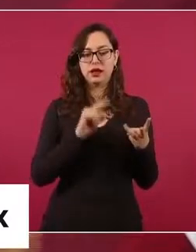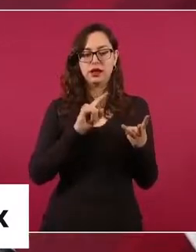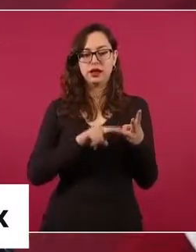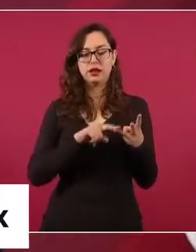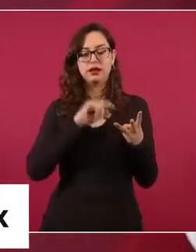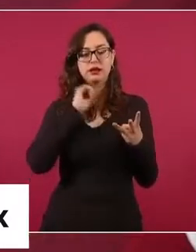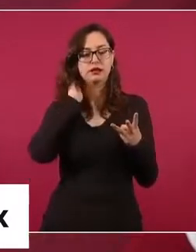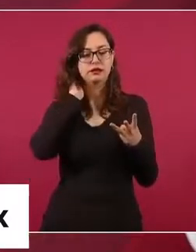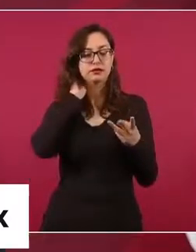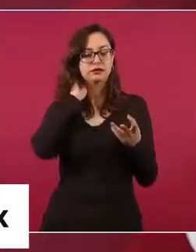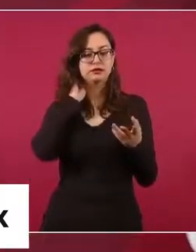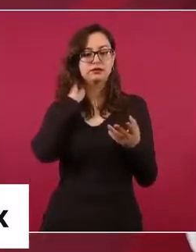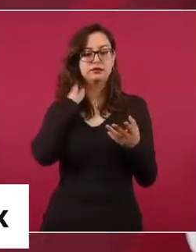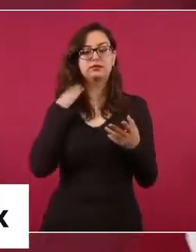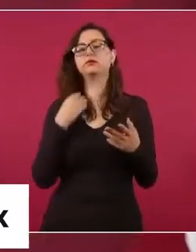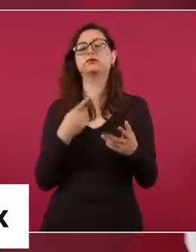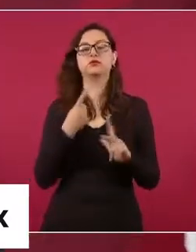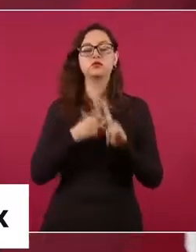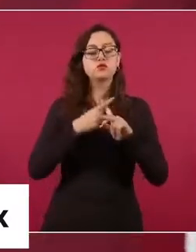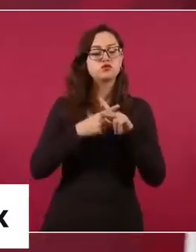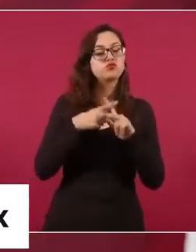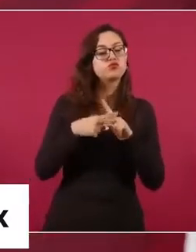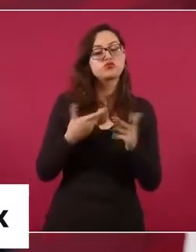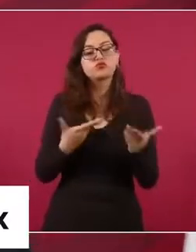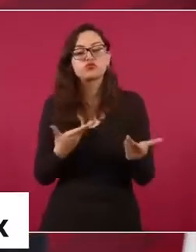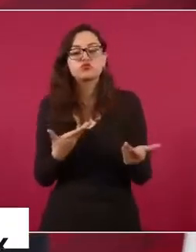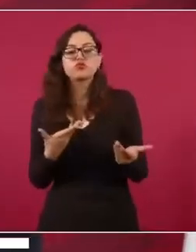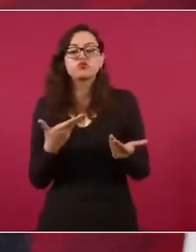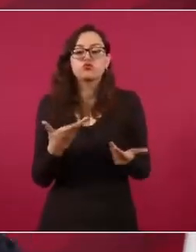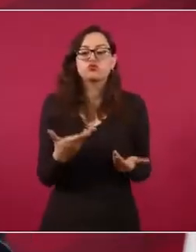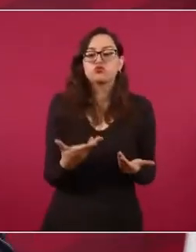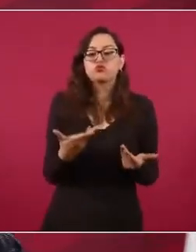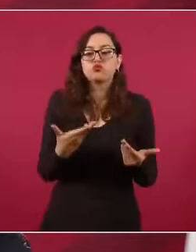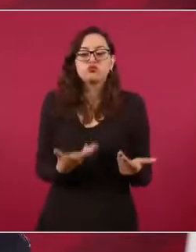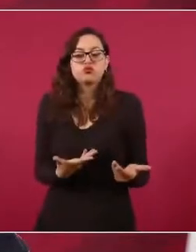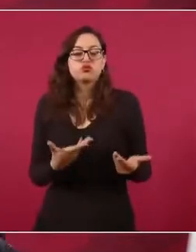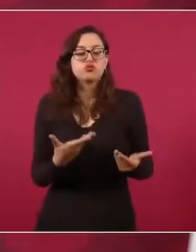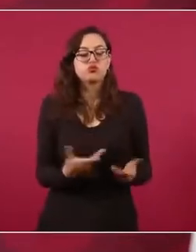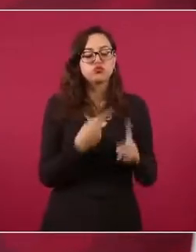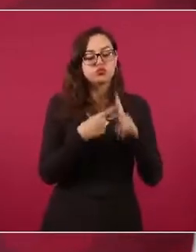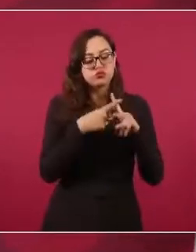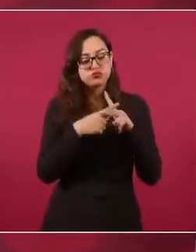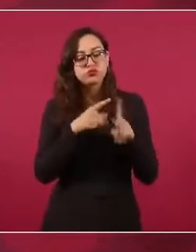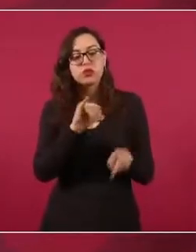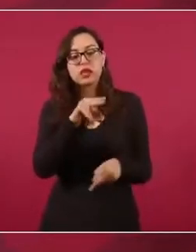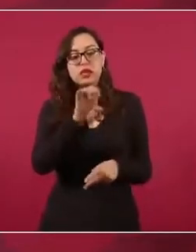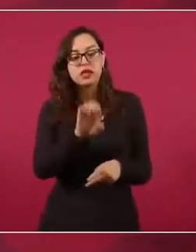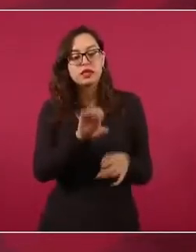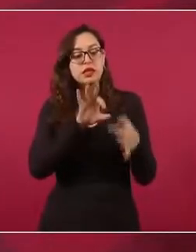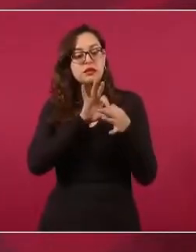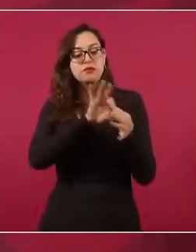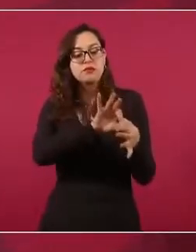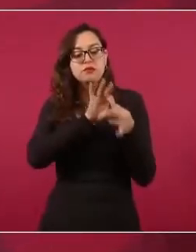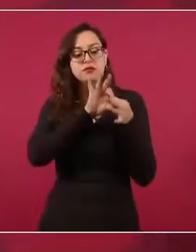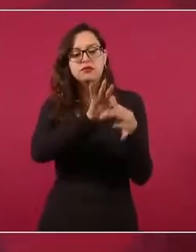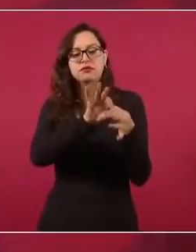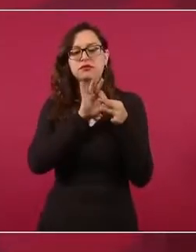y era el conteo, y ellos estaban vinculados, enlazados